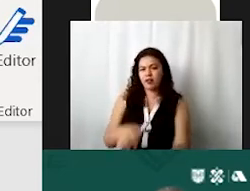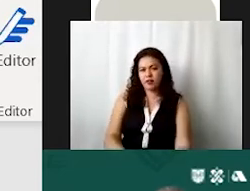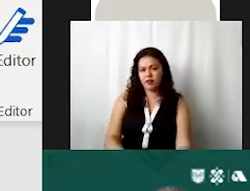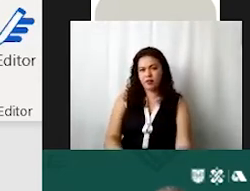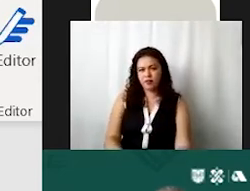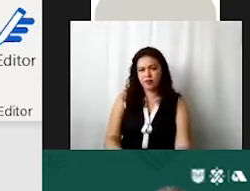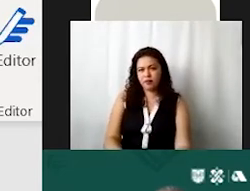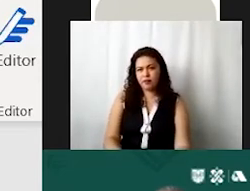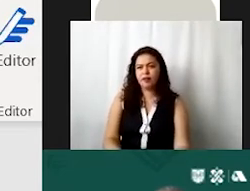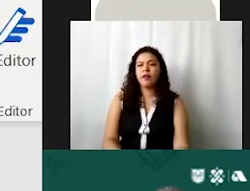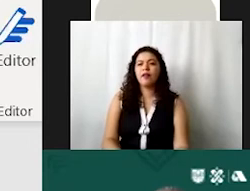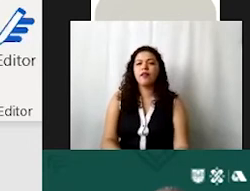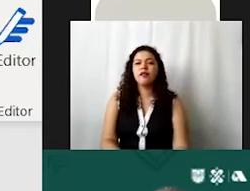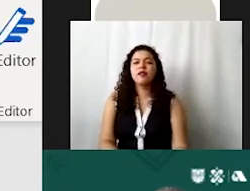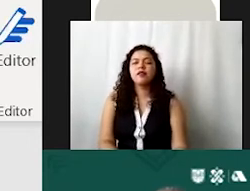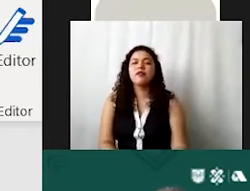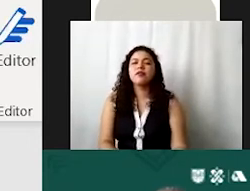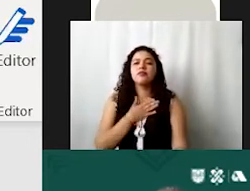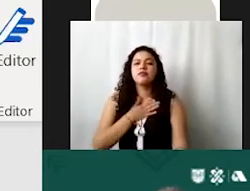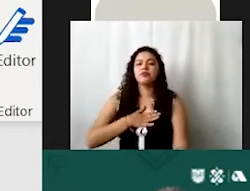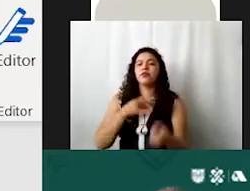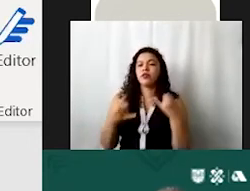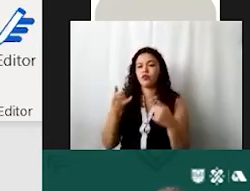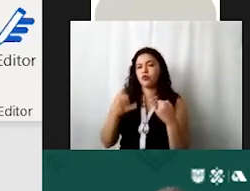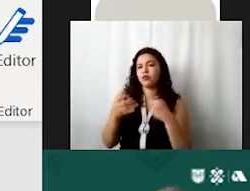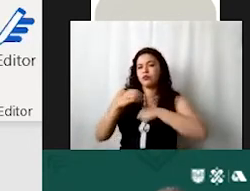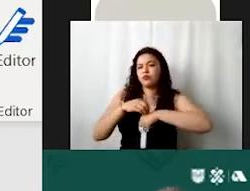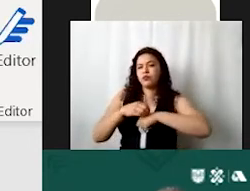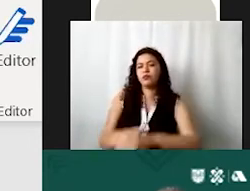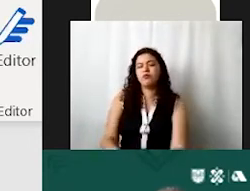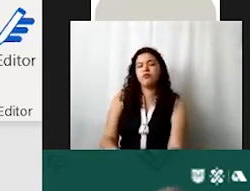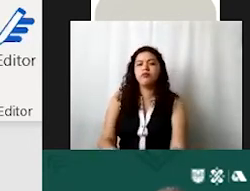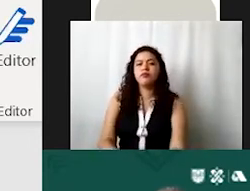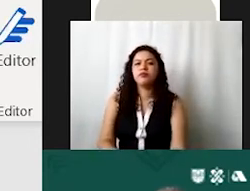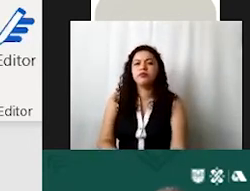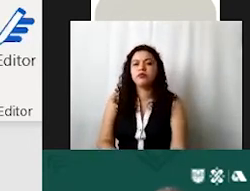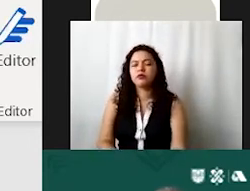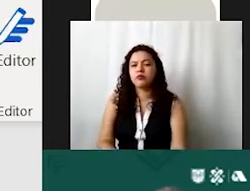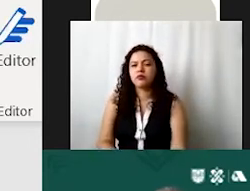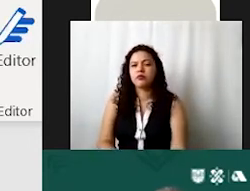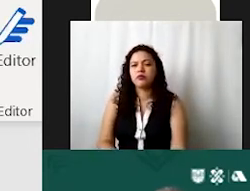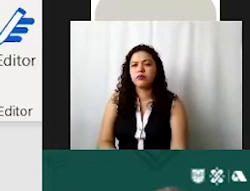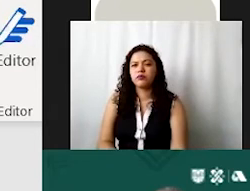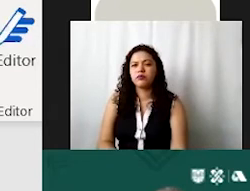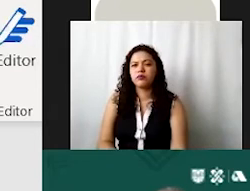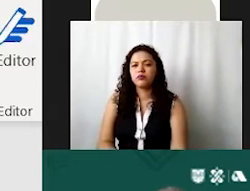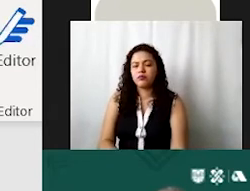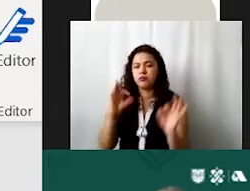aquí viene una pequeña justificación de por qué se hace a través de forma virtual